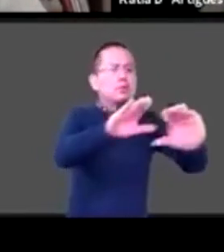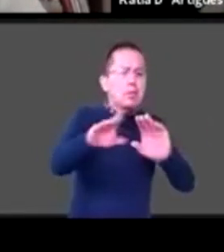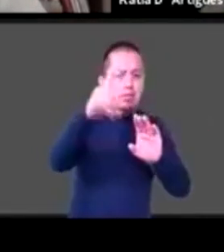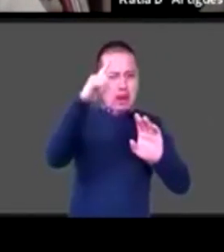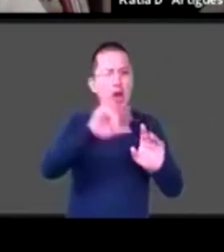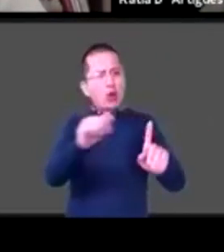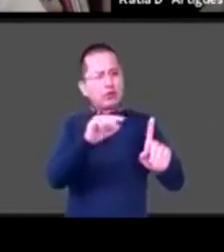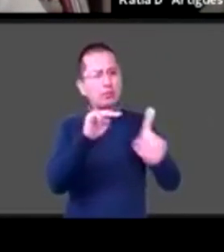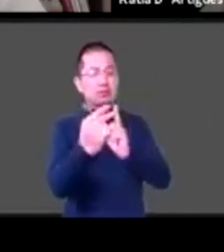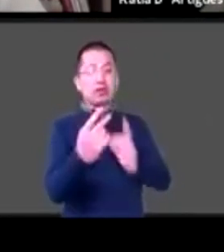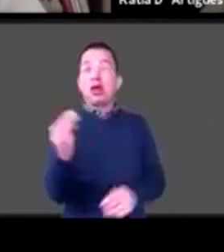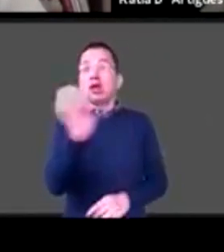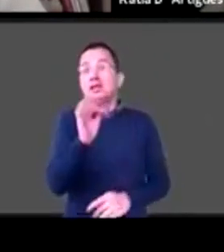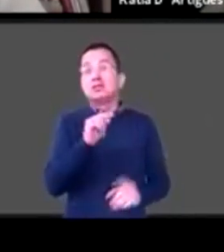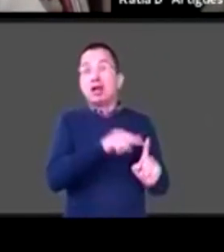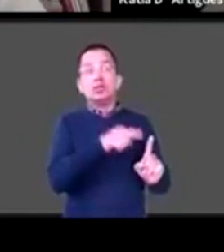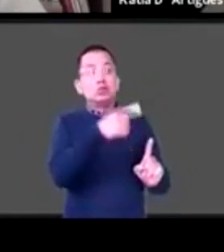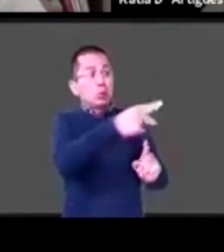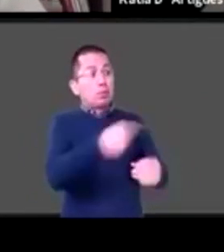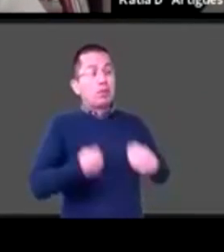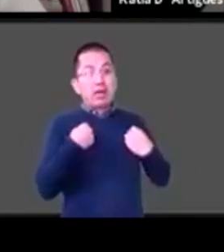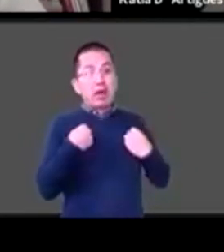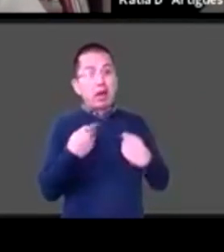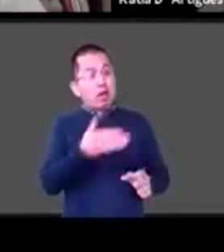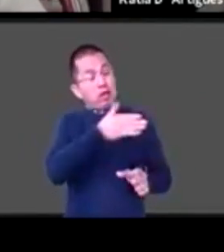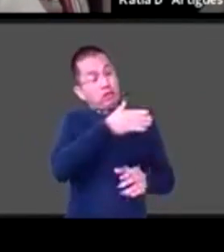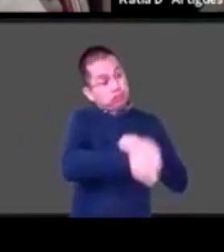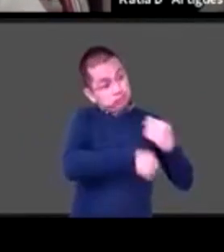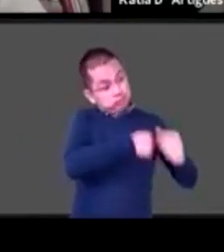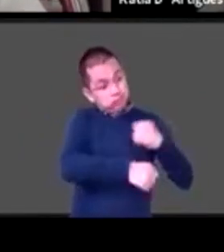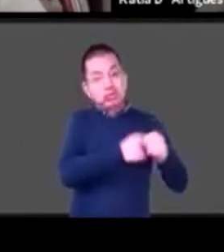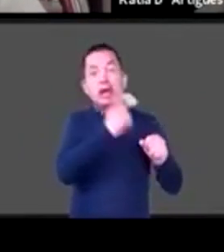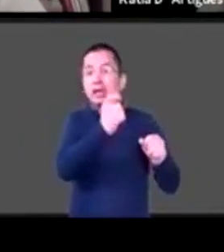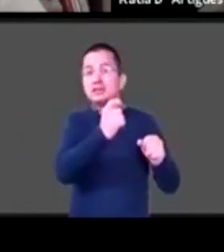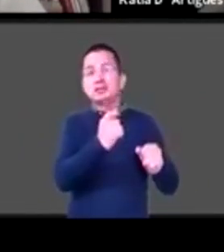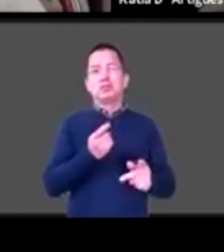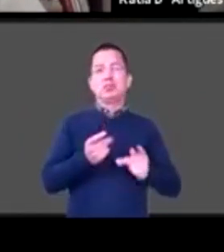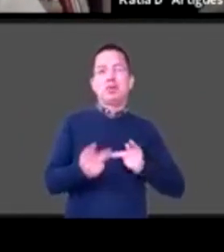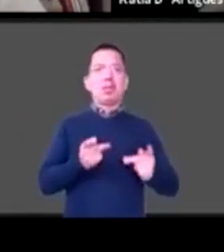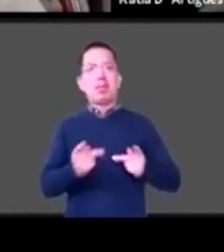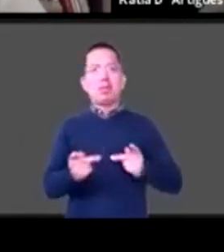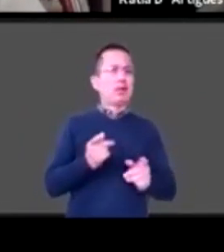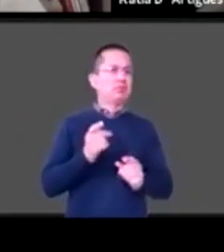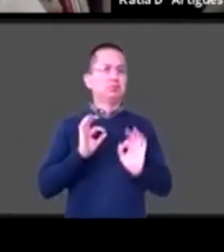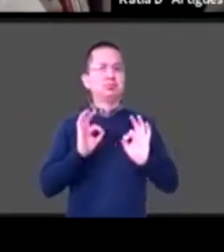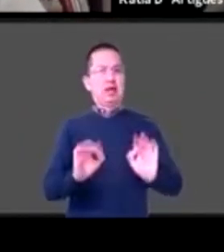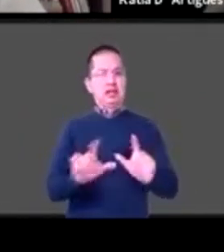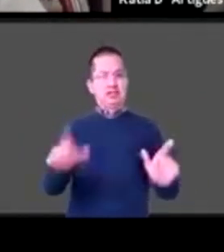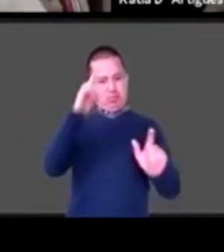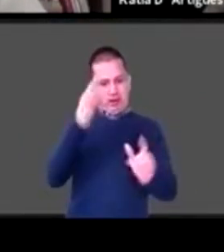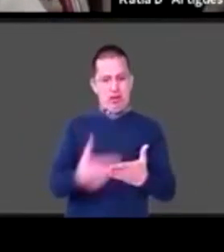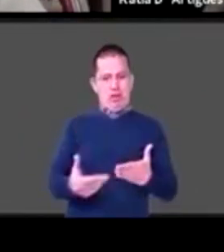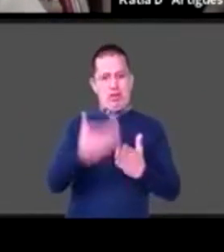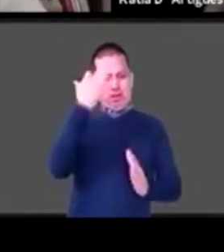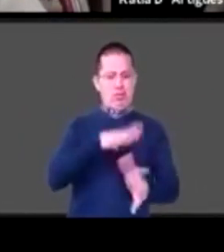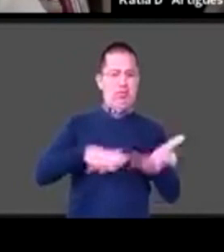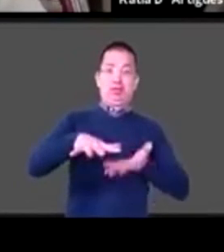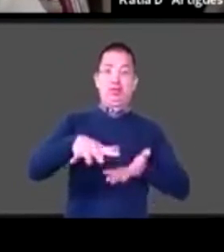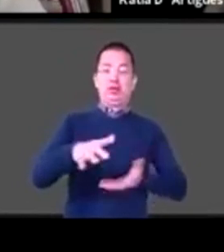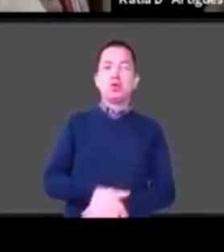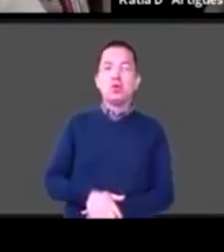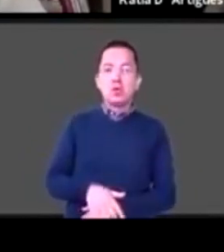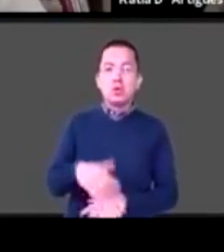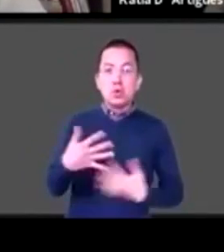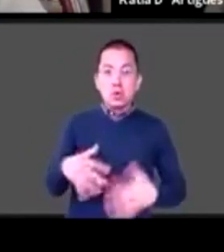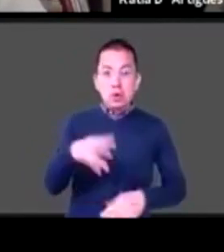ha sido una preparación para este momento y yo creo que eso sería para mí la sabiduría de Tere de hablar de las